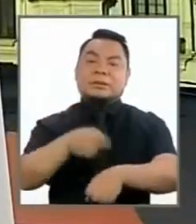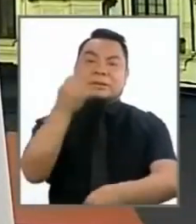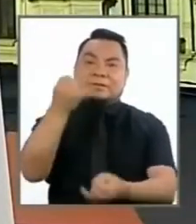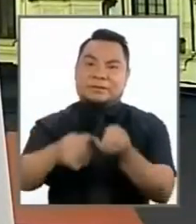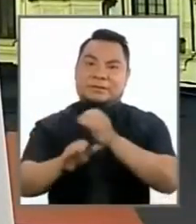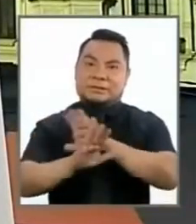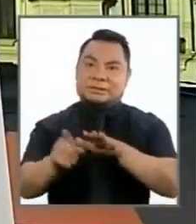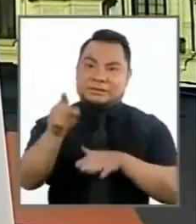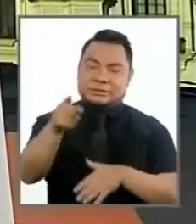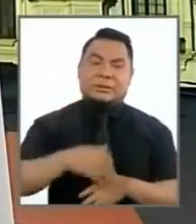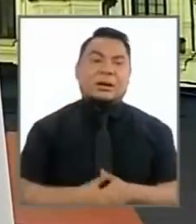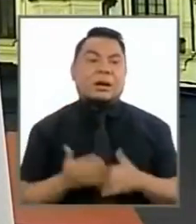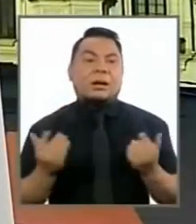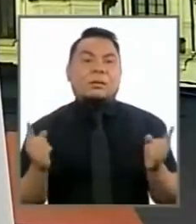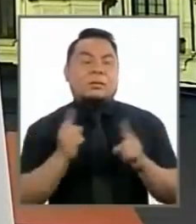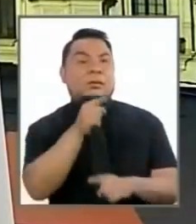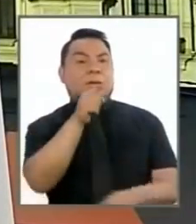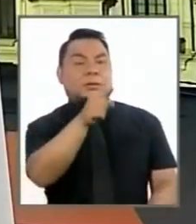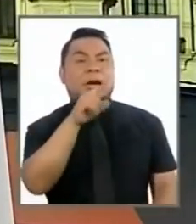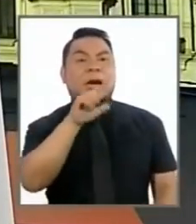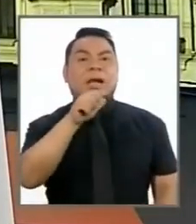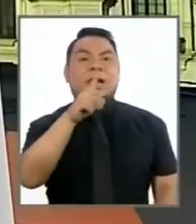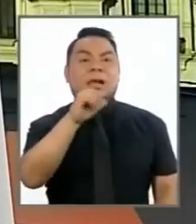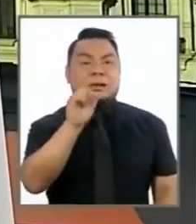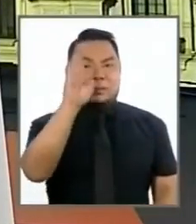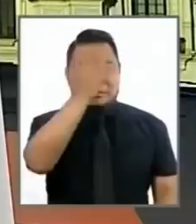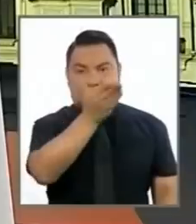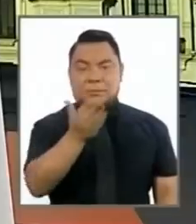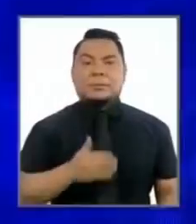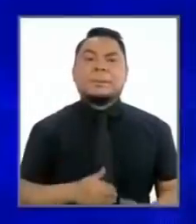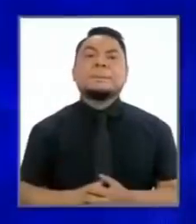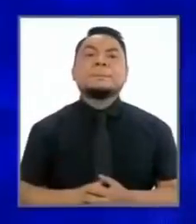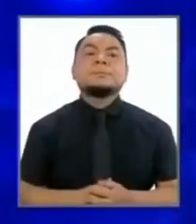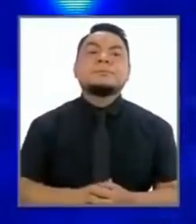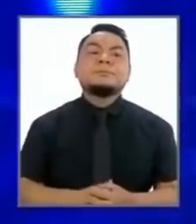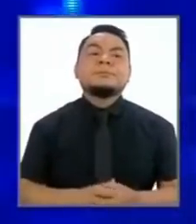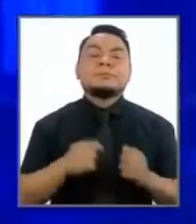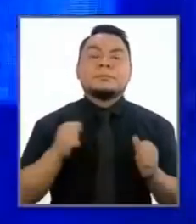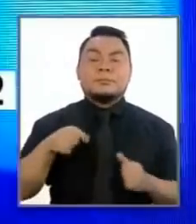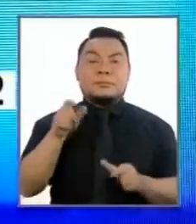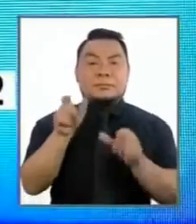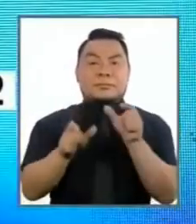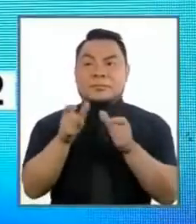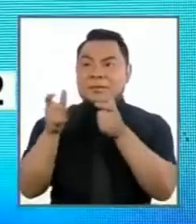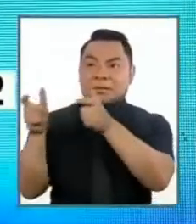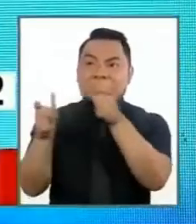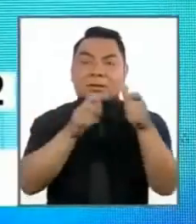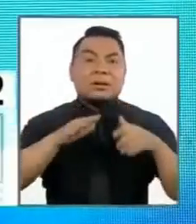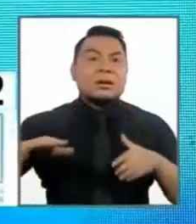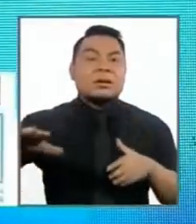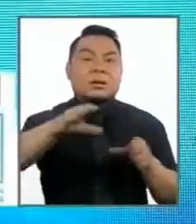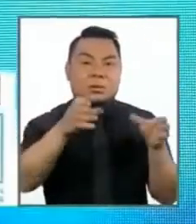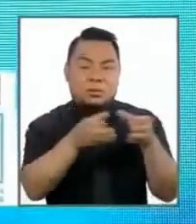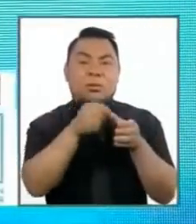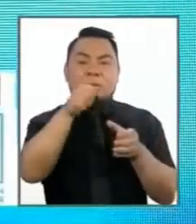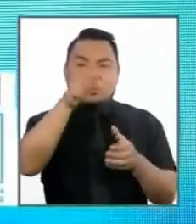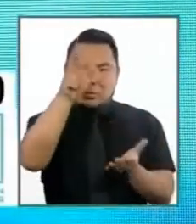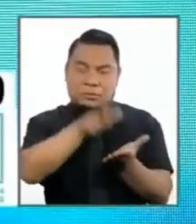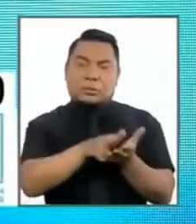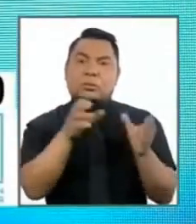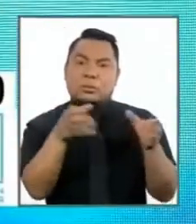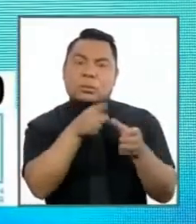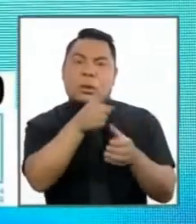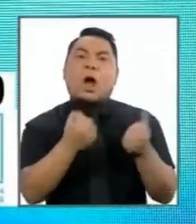concluido el turno del señor López Aliaga que había levantado la mano sí por favor los ronderos a nivel nacional serán reconocidos como